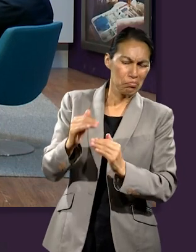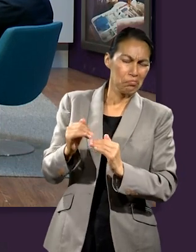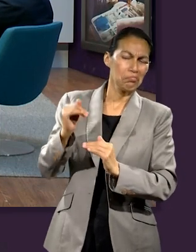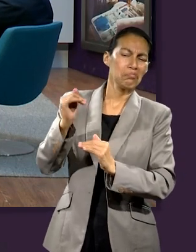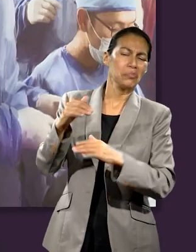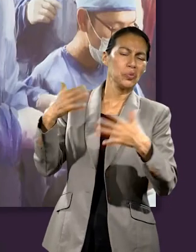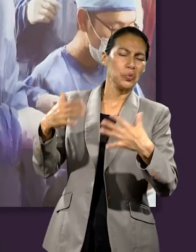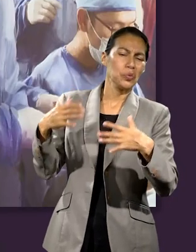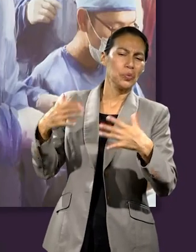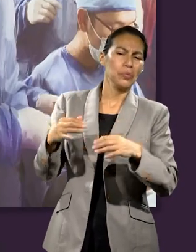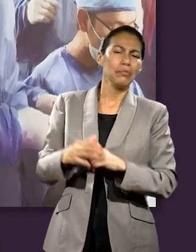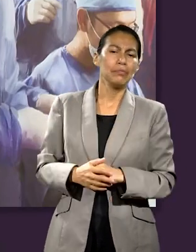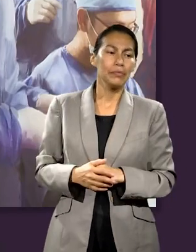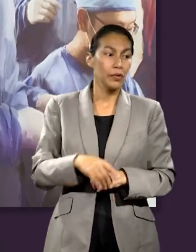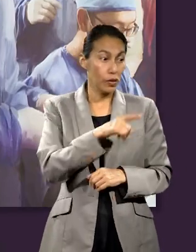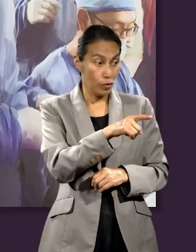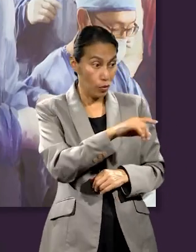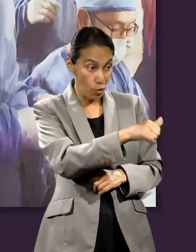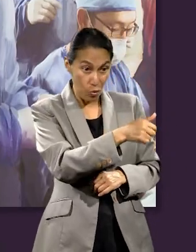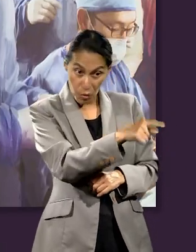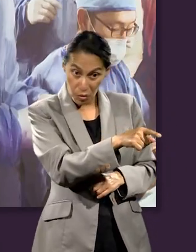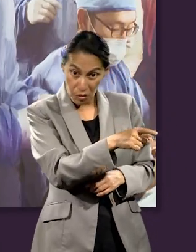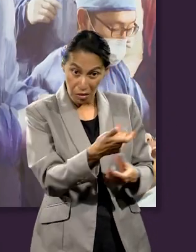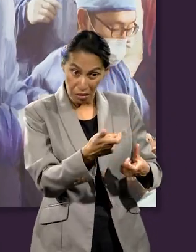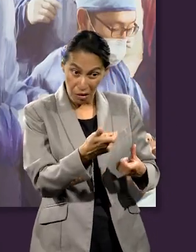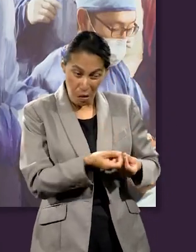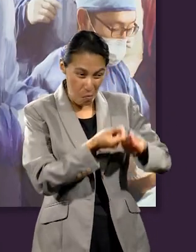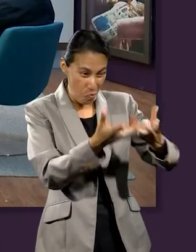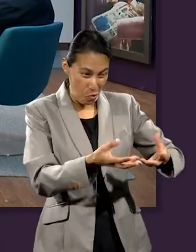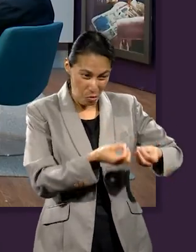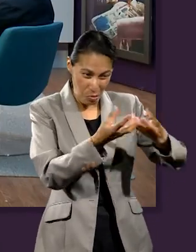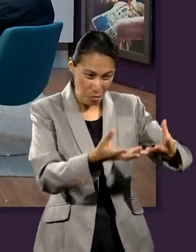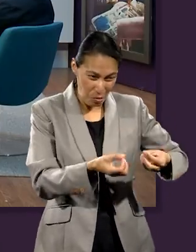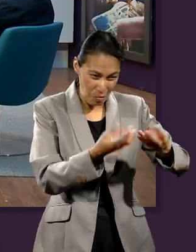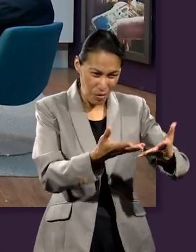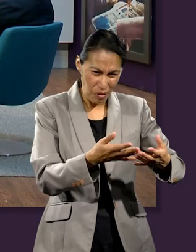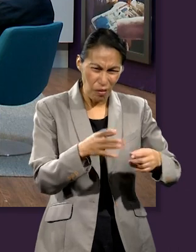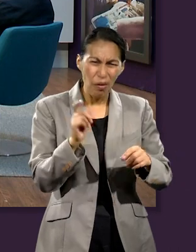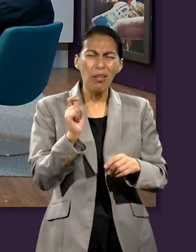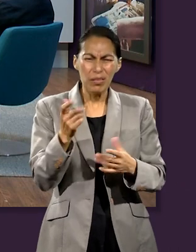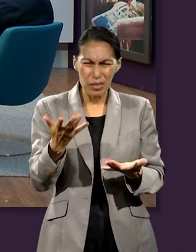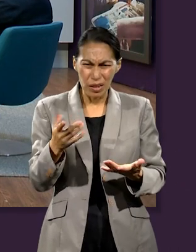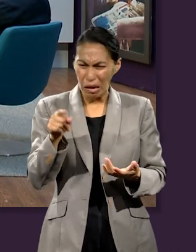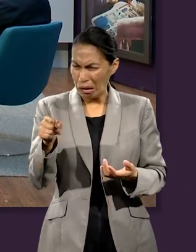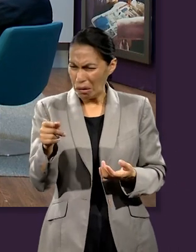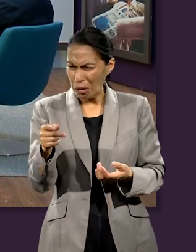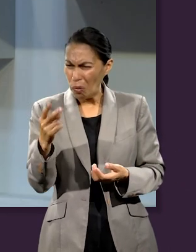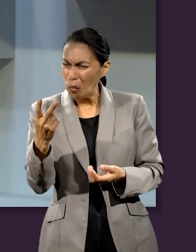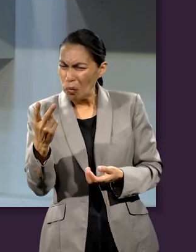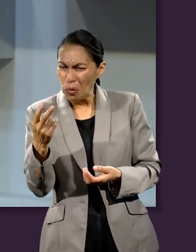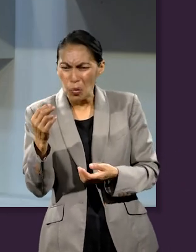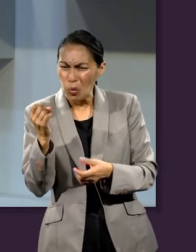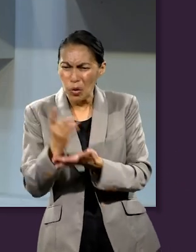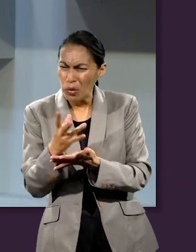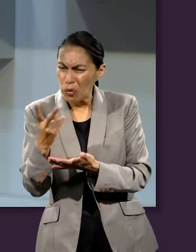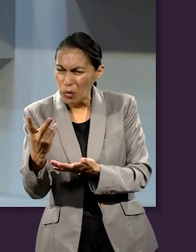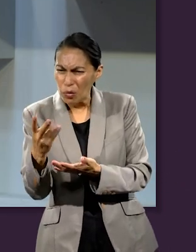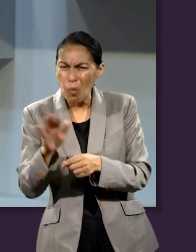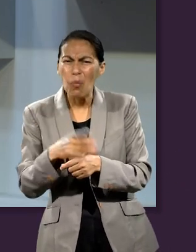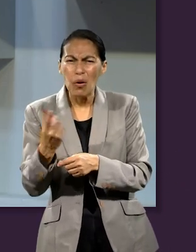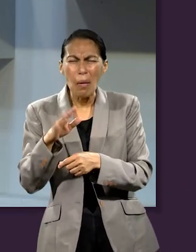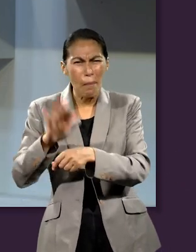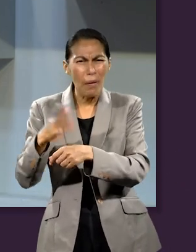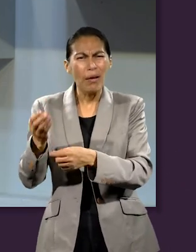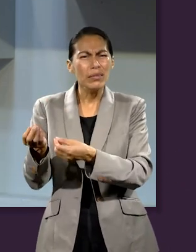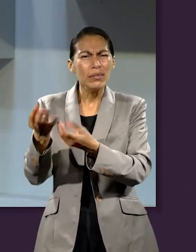Todos los que lo que habían dado, ¿no? Y creo que pone un hecho o una característica